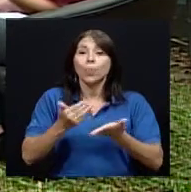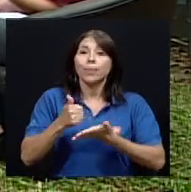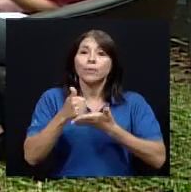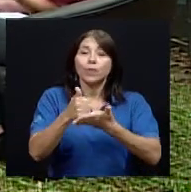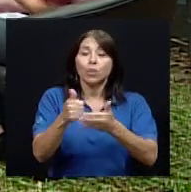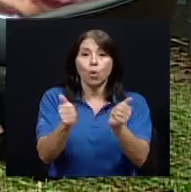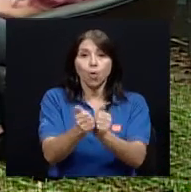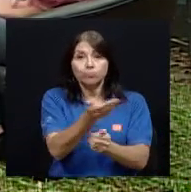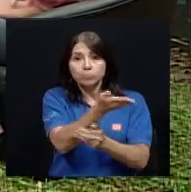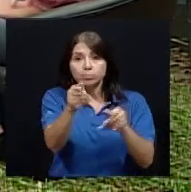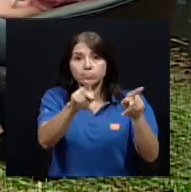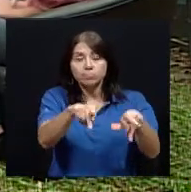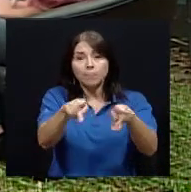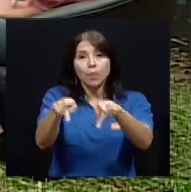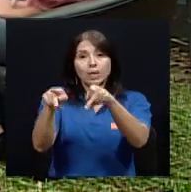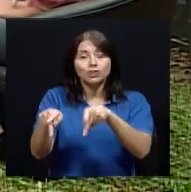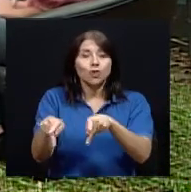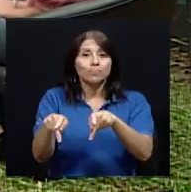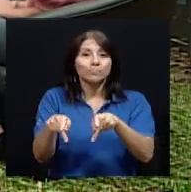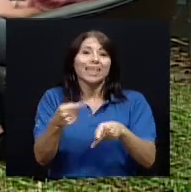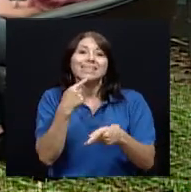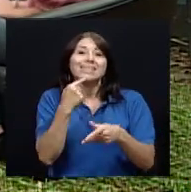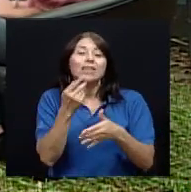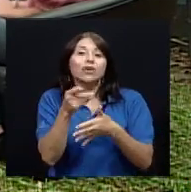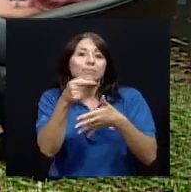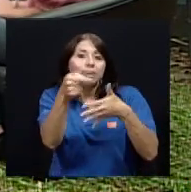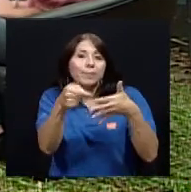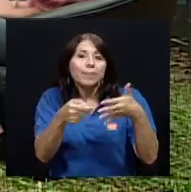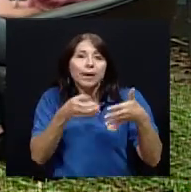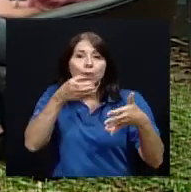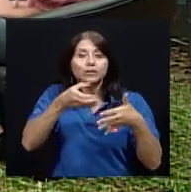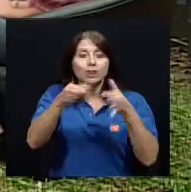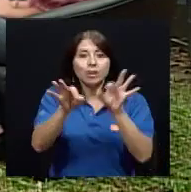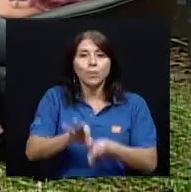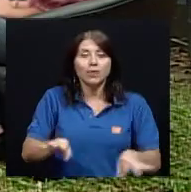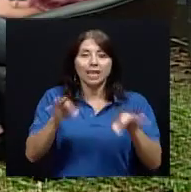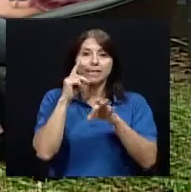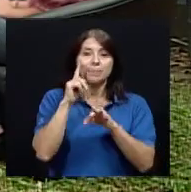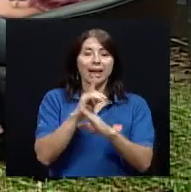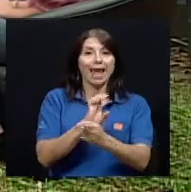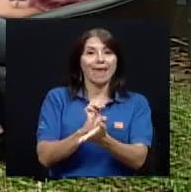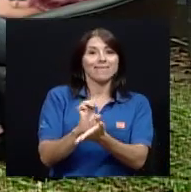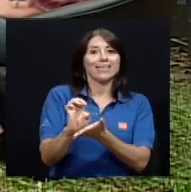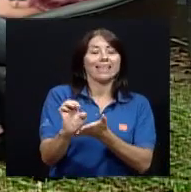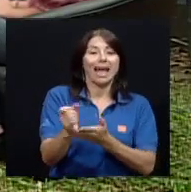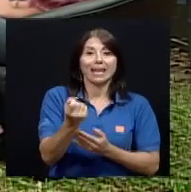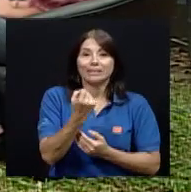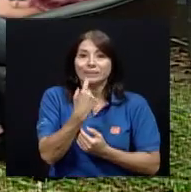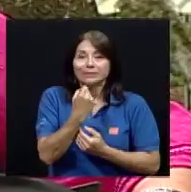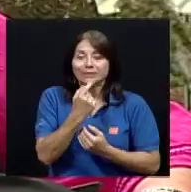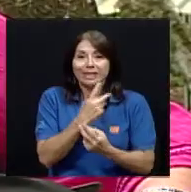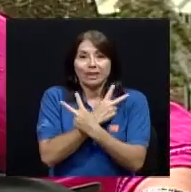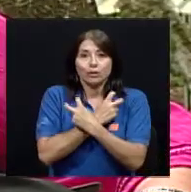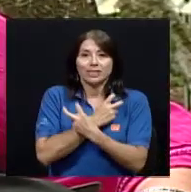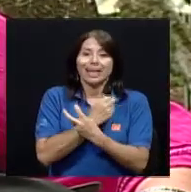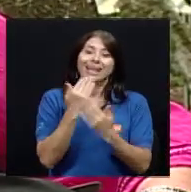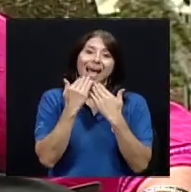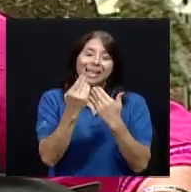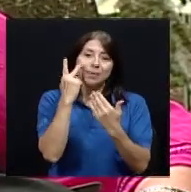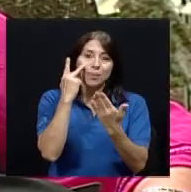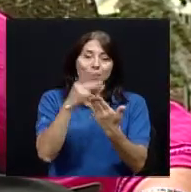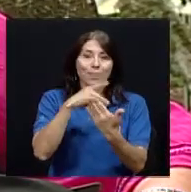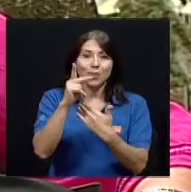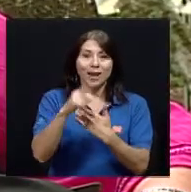contribuido con la población este con algunos consejos tan importantes y prevenir las intoxicaciones gracias por